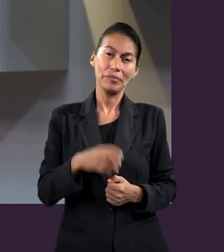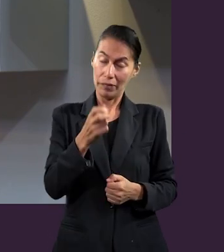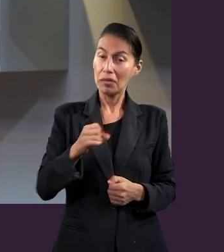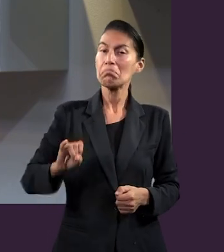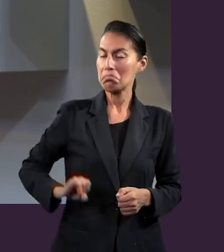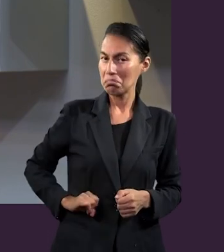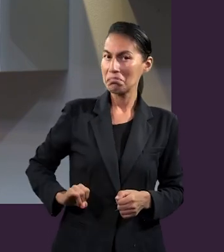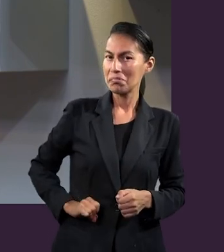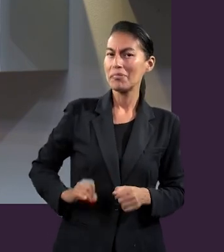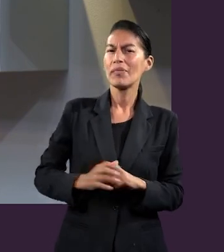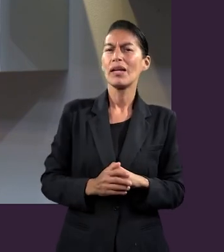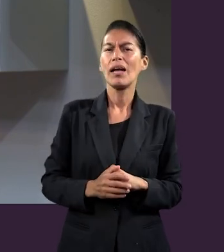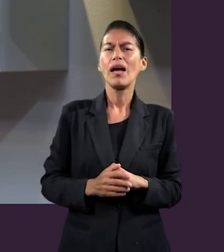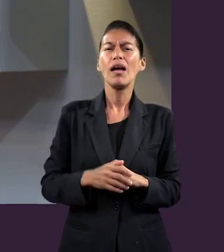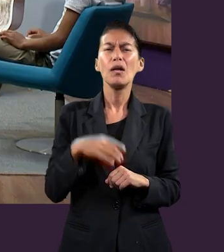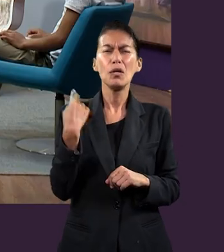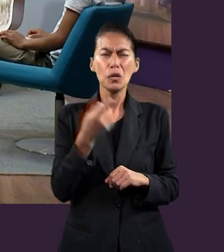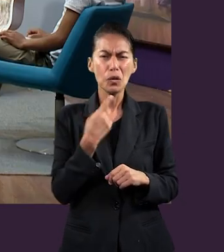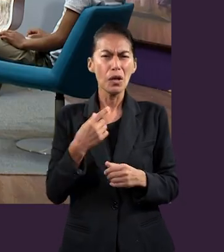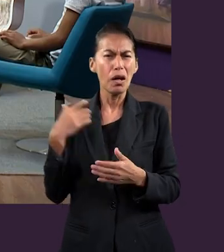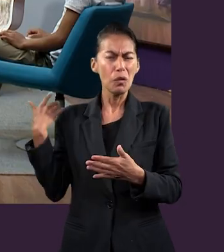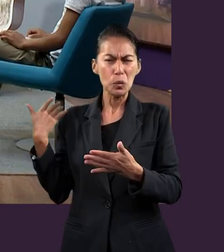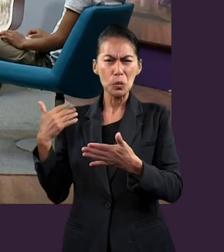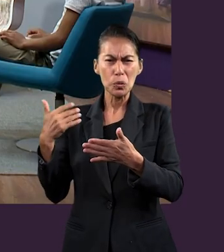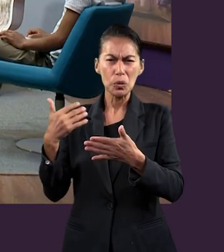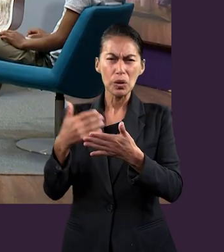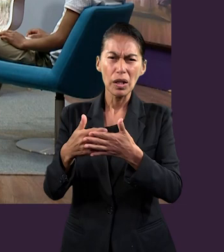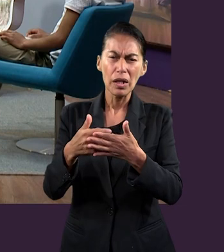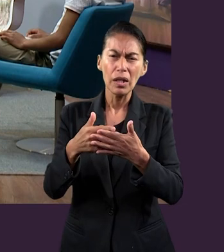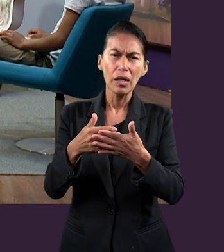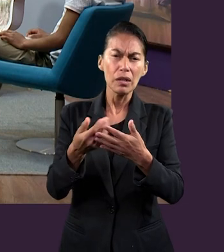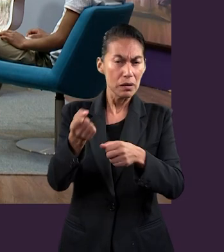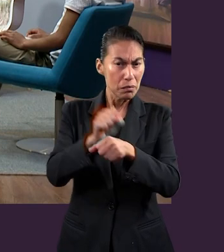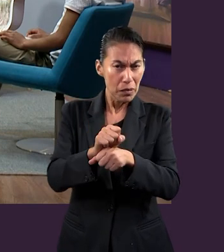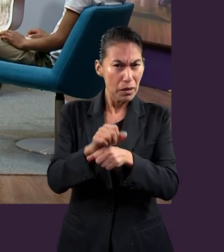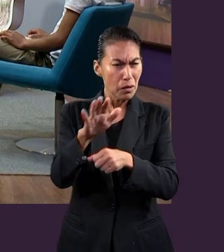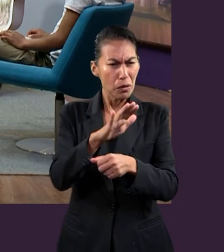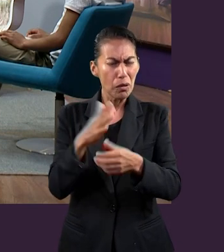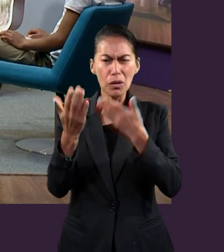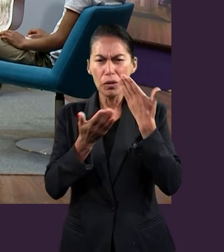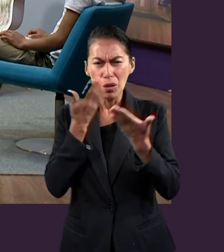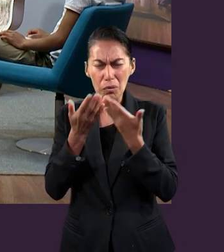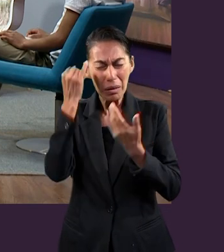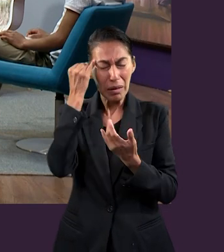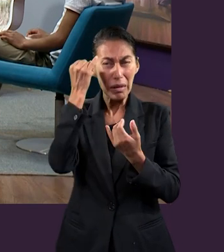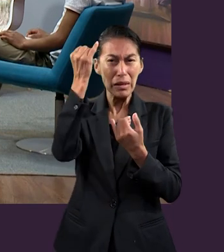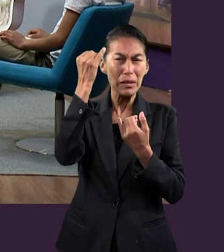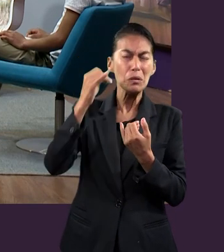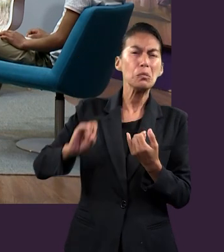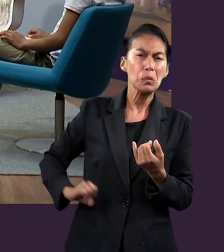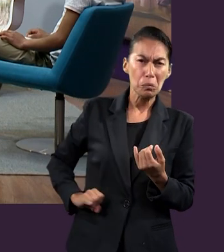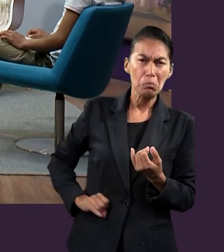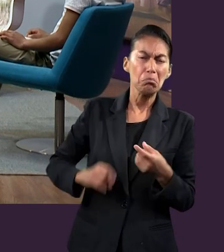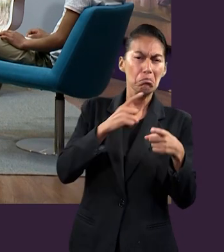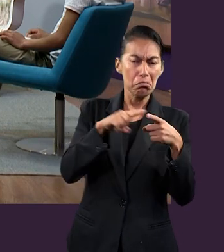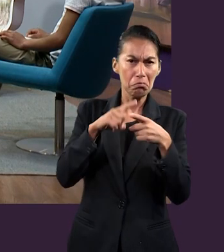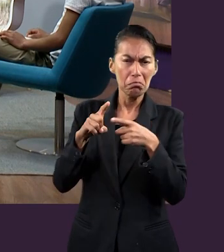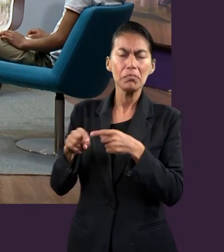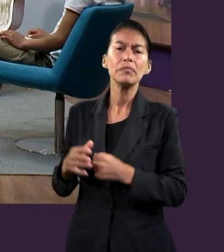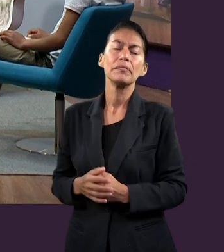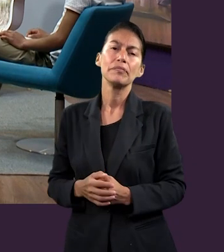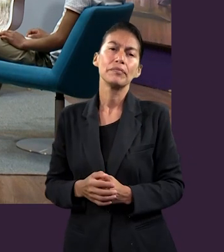en el estudio de esta semana, pues podemos encontrar ideas bien interesantes que se aplican a nuestra vida. Y en este momento,